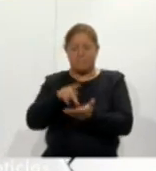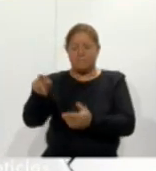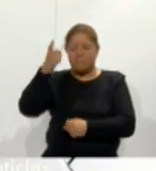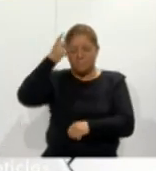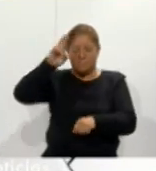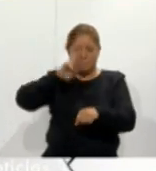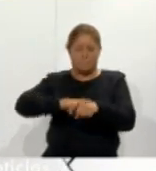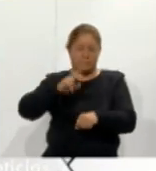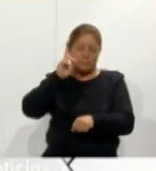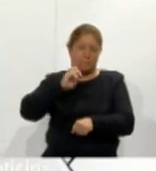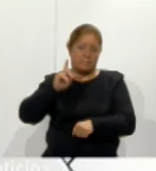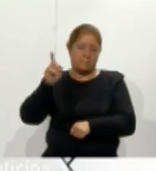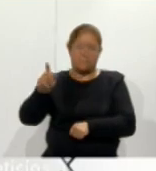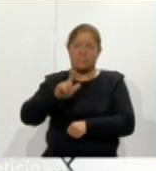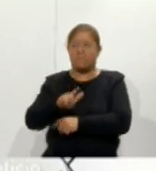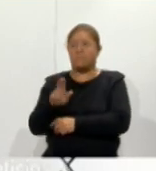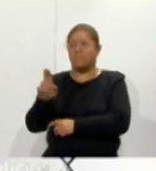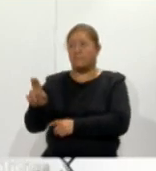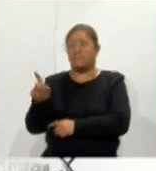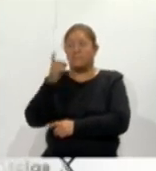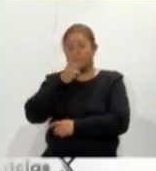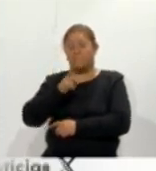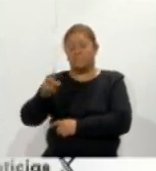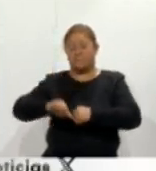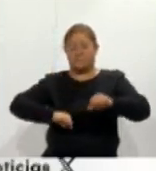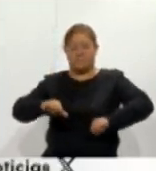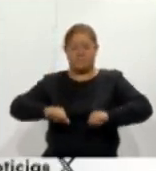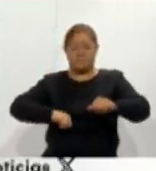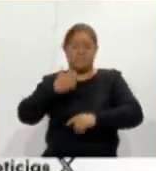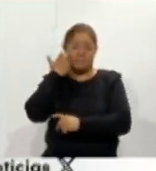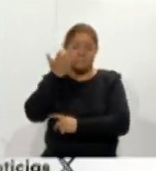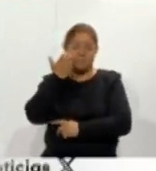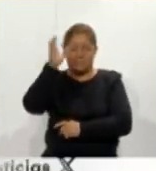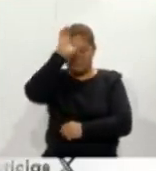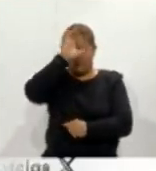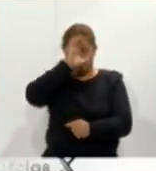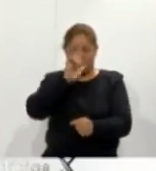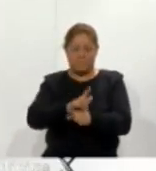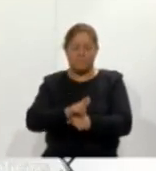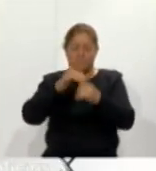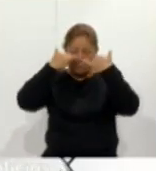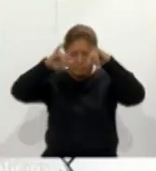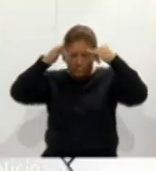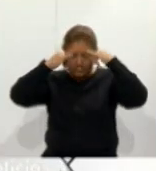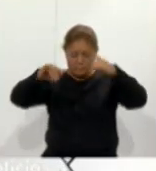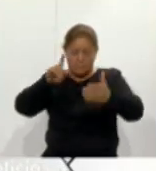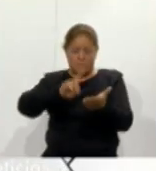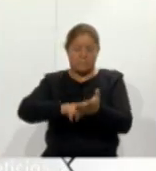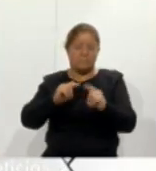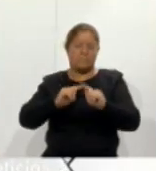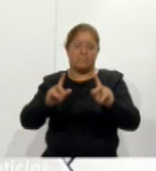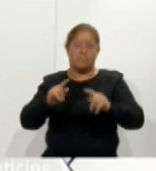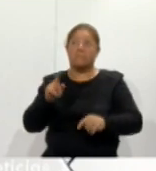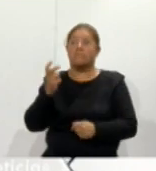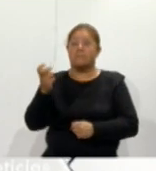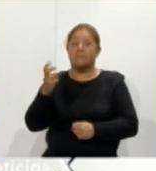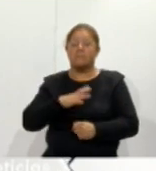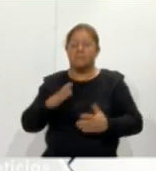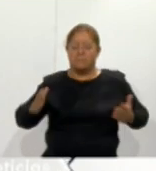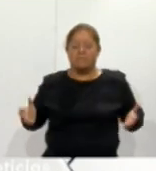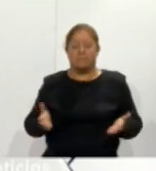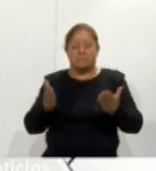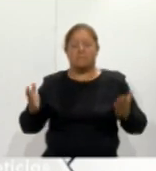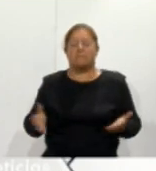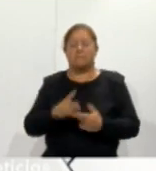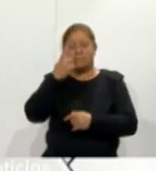Capítulo Tlaxcala Lluya Llanos refirió que la actividad busca generar una cultura taurina en la entidad. Han impulsado esta parte para fomentar la